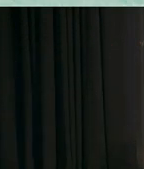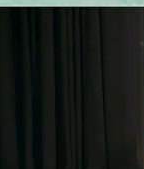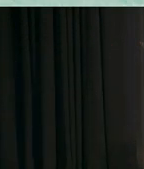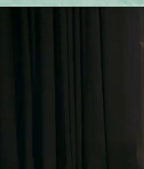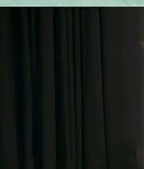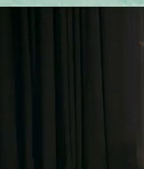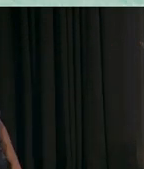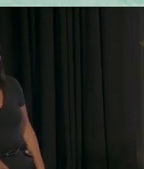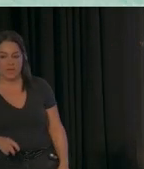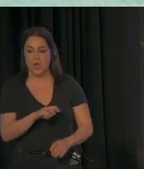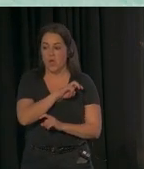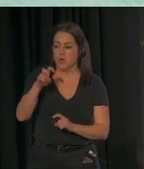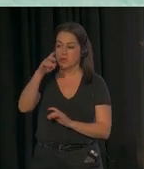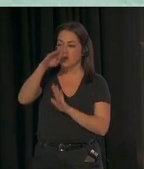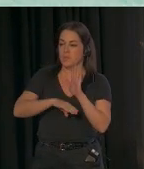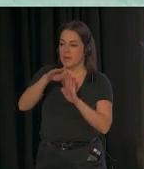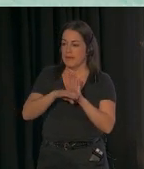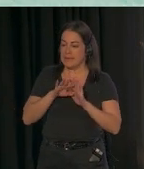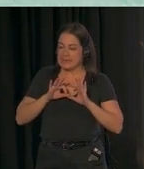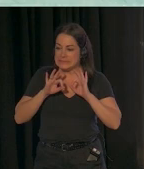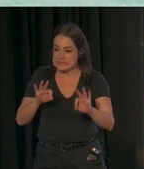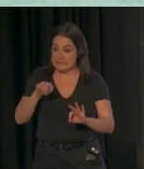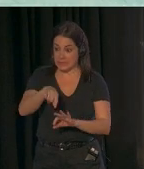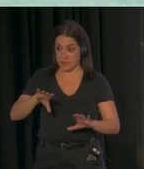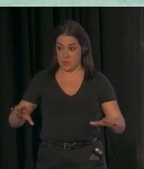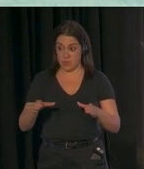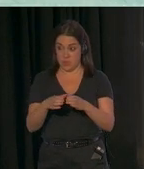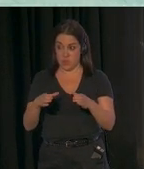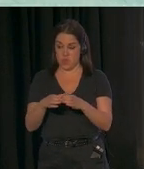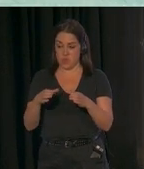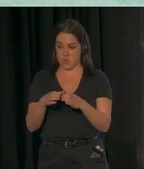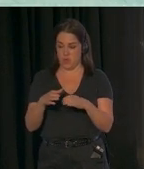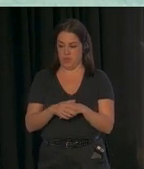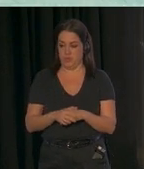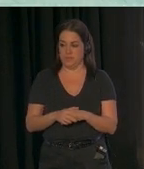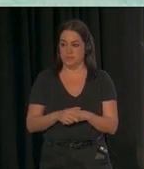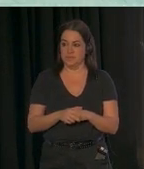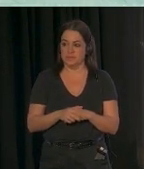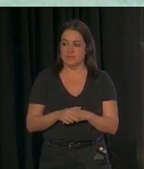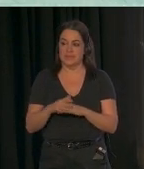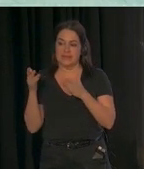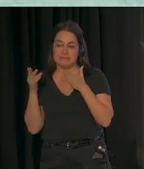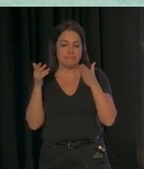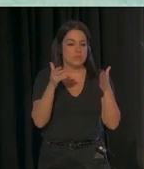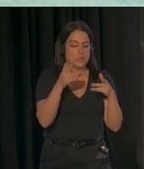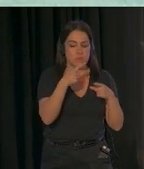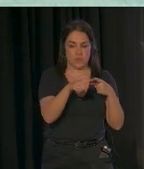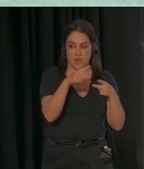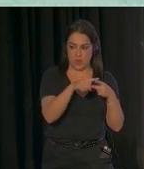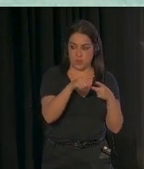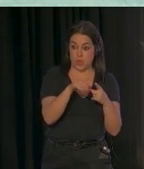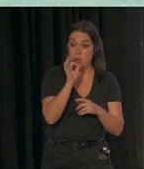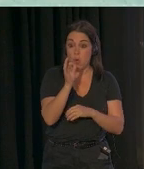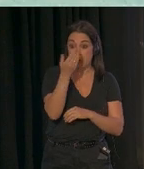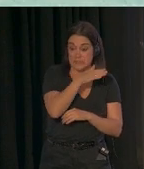programas que son especialmente para estos grupos, se han desarrollado especialmente para estos grupos, que tienden a centrarse en una cosa, bien en el niño